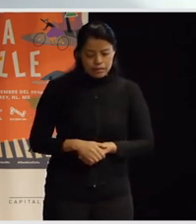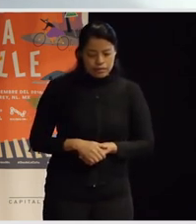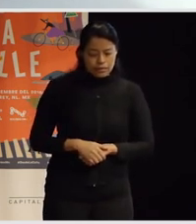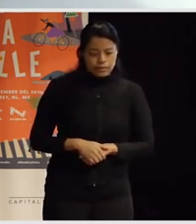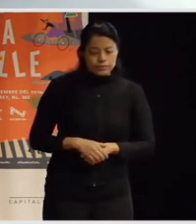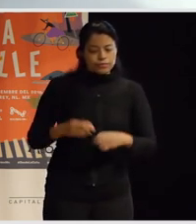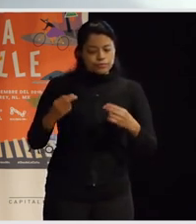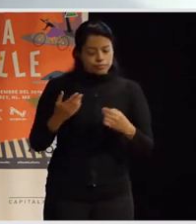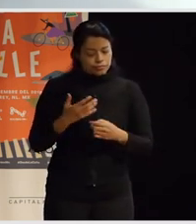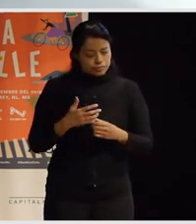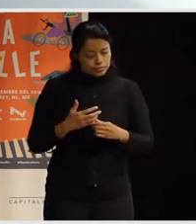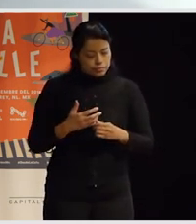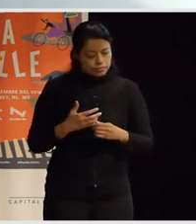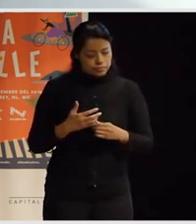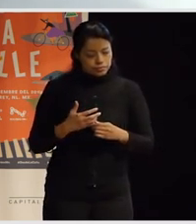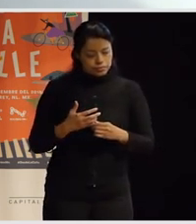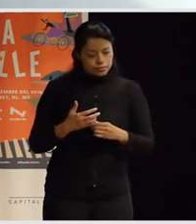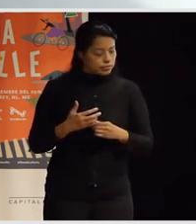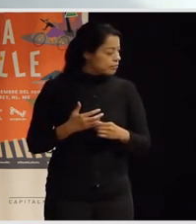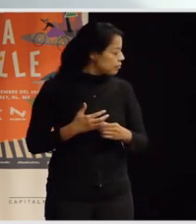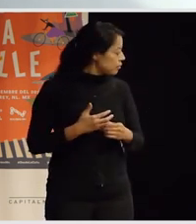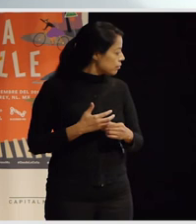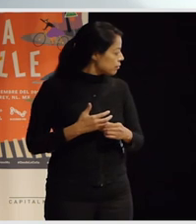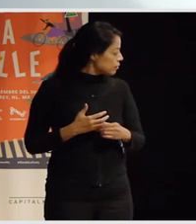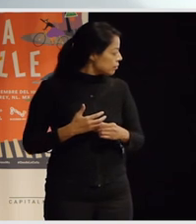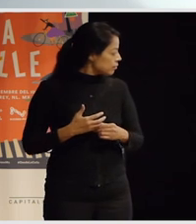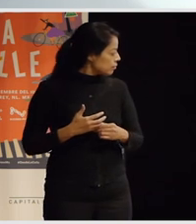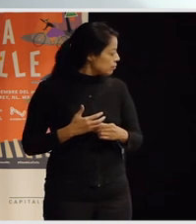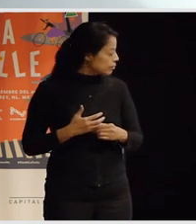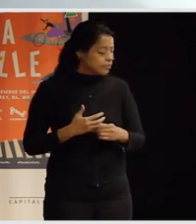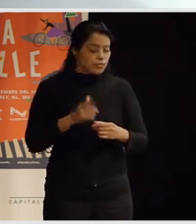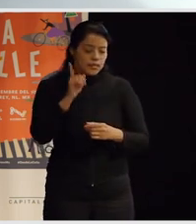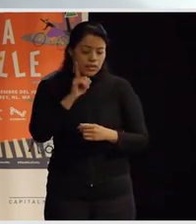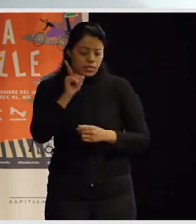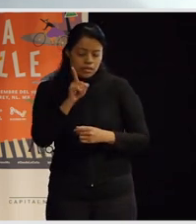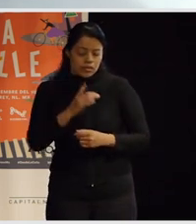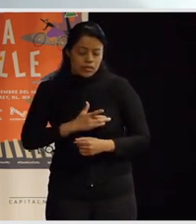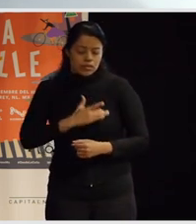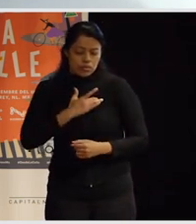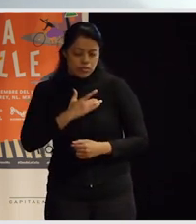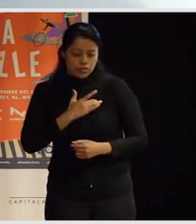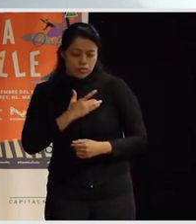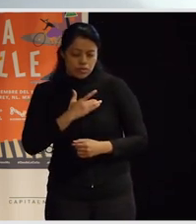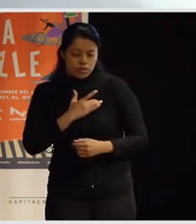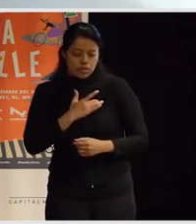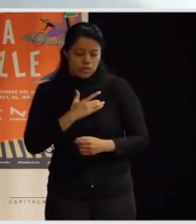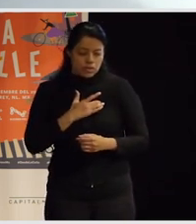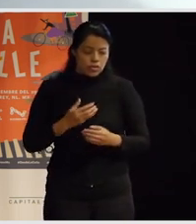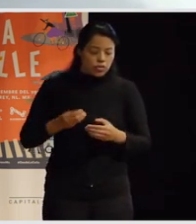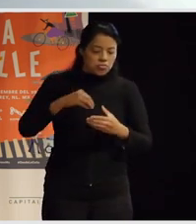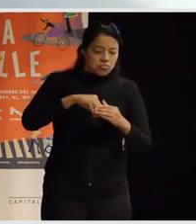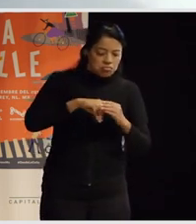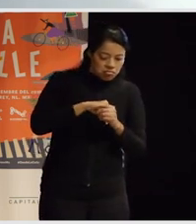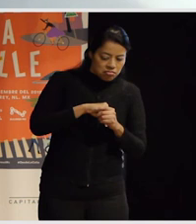que digamos que puede que es muchas veces un corsé ¿no? en el que las mujeres nos hemos sentido muy encorsetadas cuando en realidad